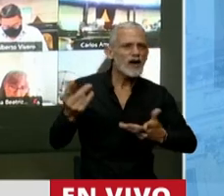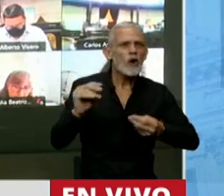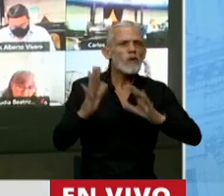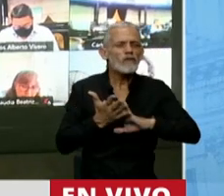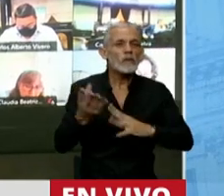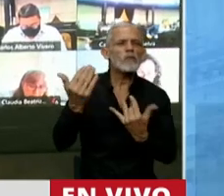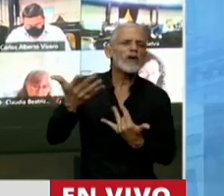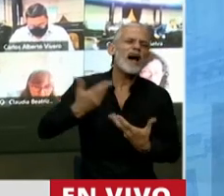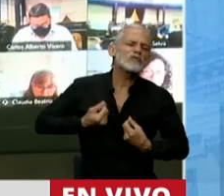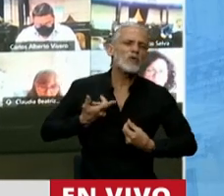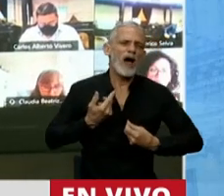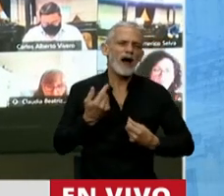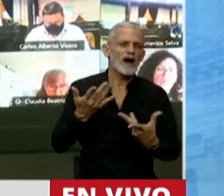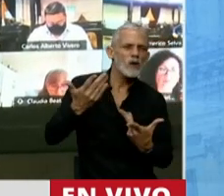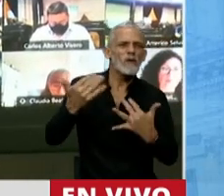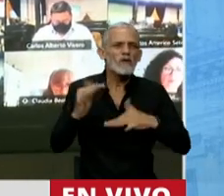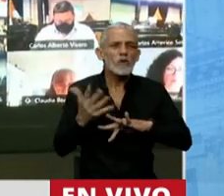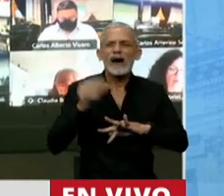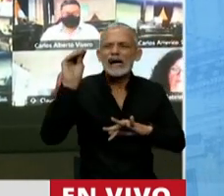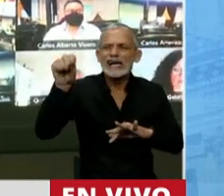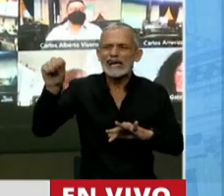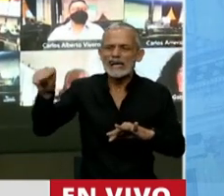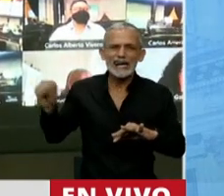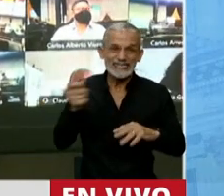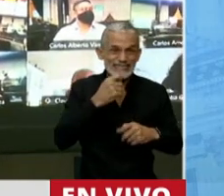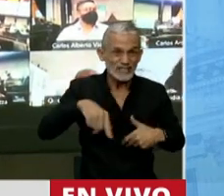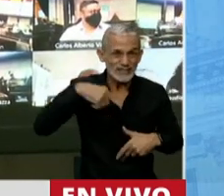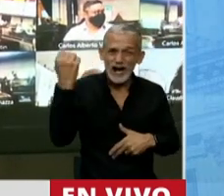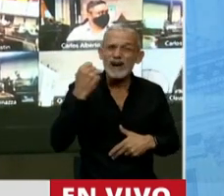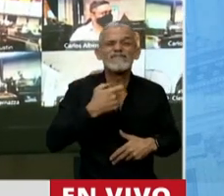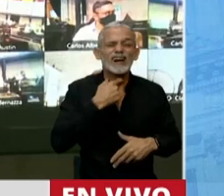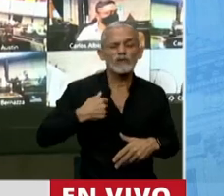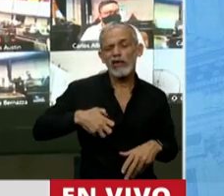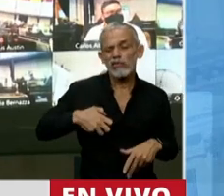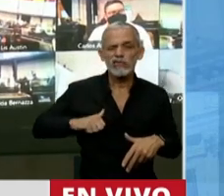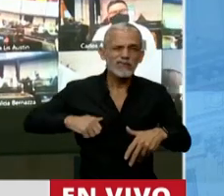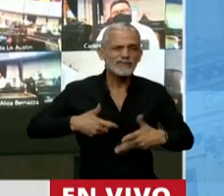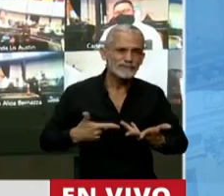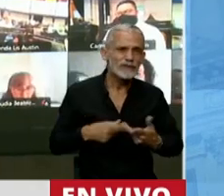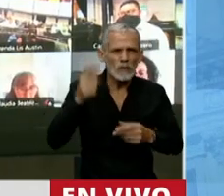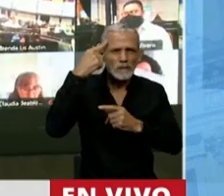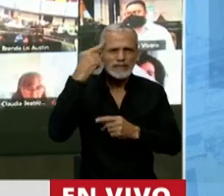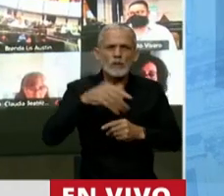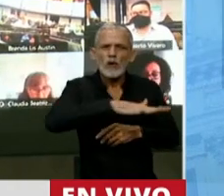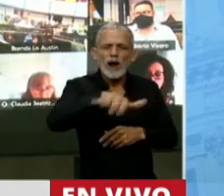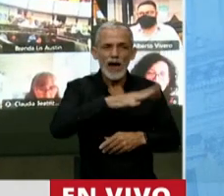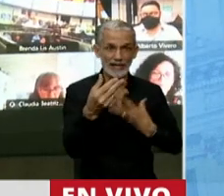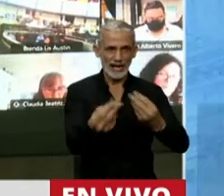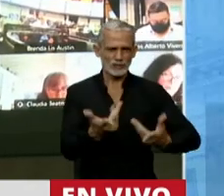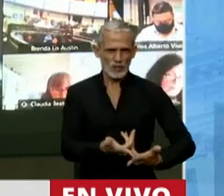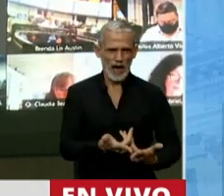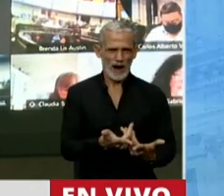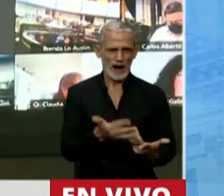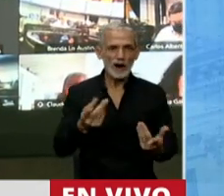cómo podrían contribuir en el medio de la pandemia si nos hubiese importado salir de la pereza y ponernos a pensar en la gente si es cierto que el